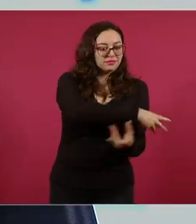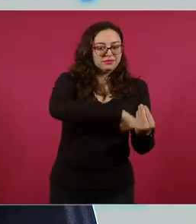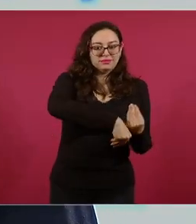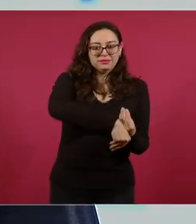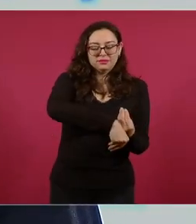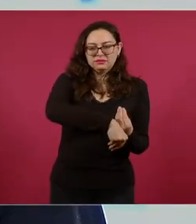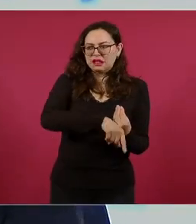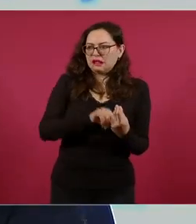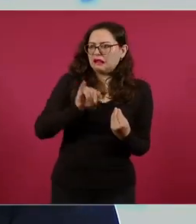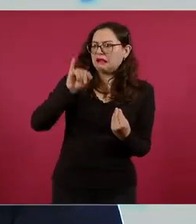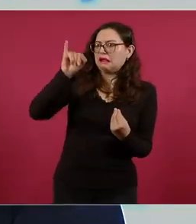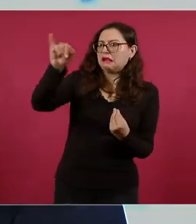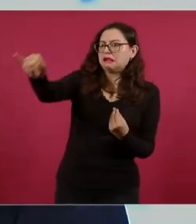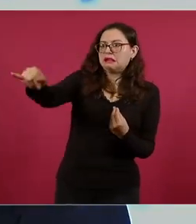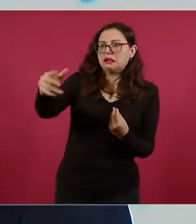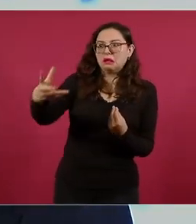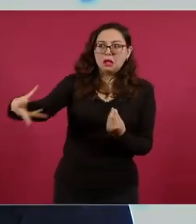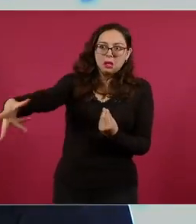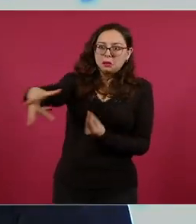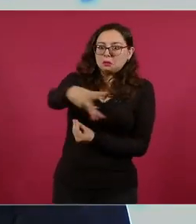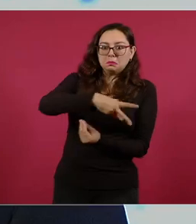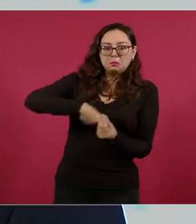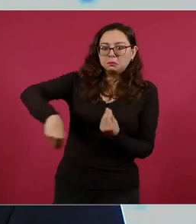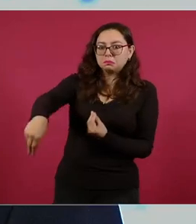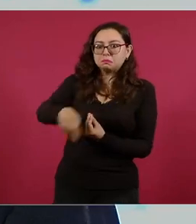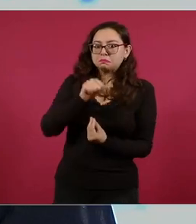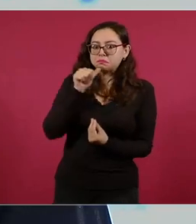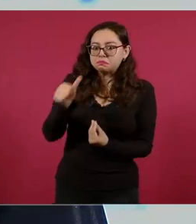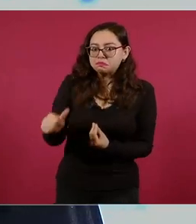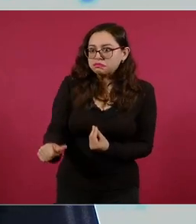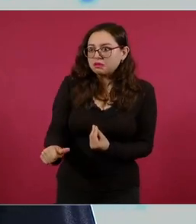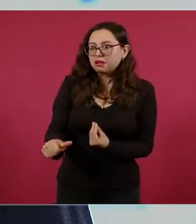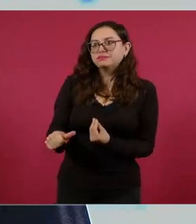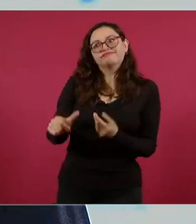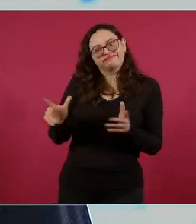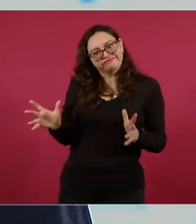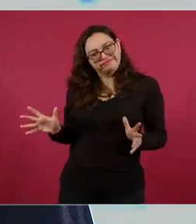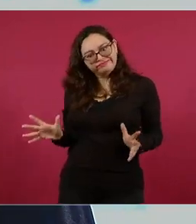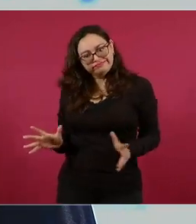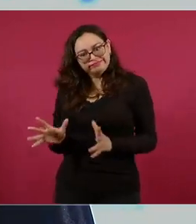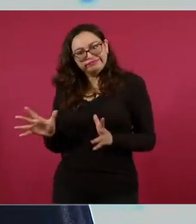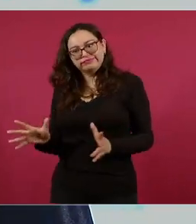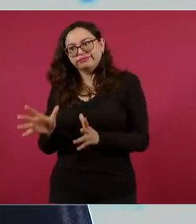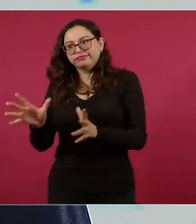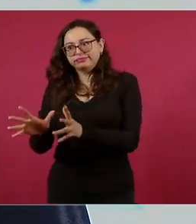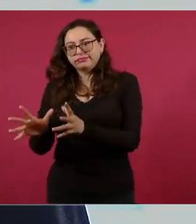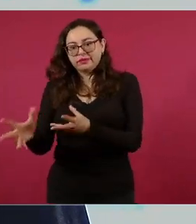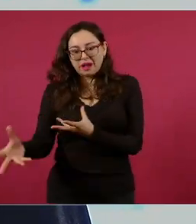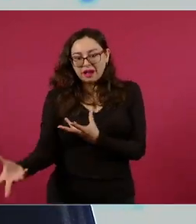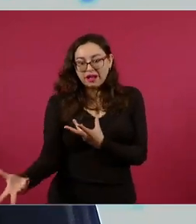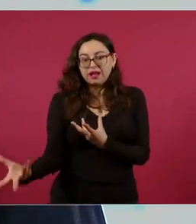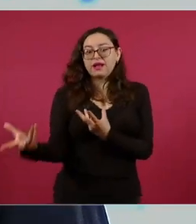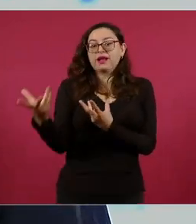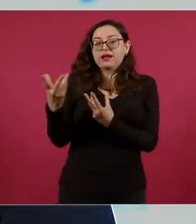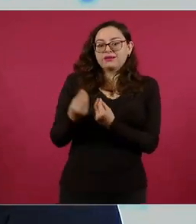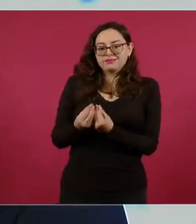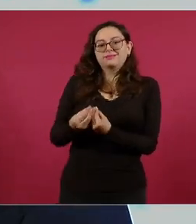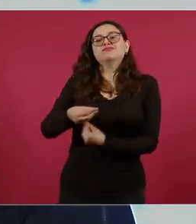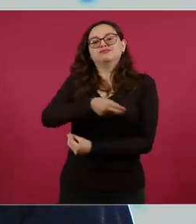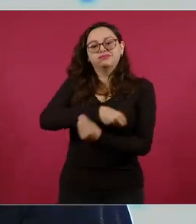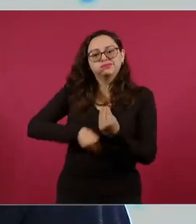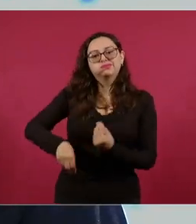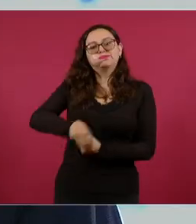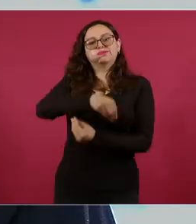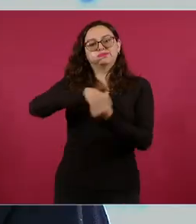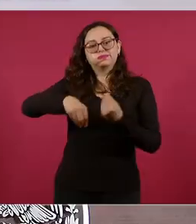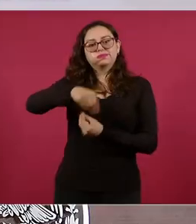estaban incorporadas. Entonces, es una adición a la capacidad física de producción que